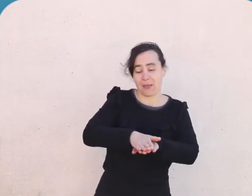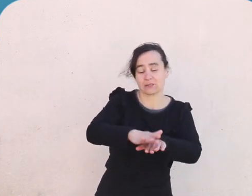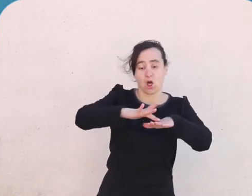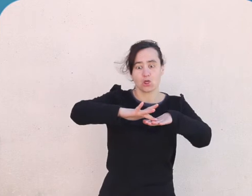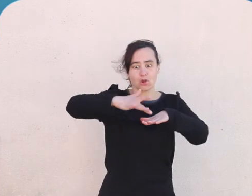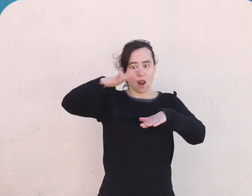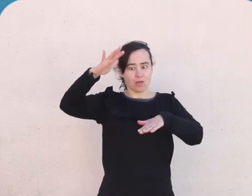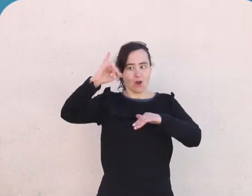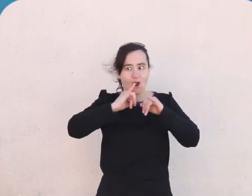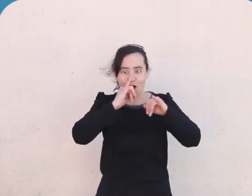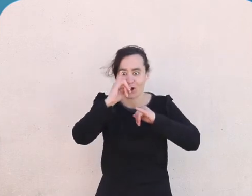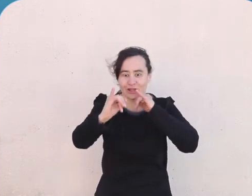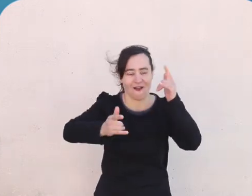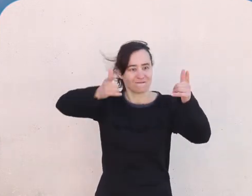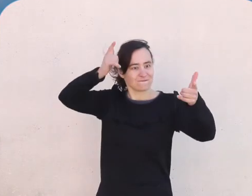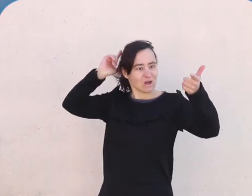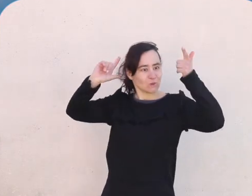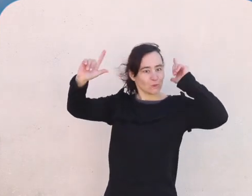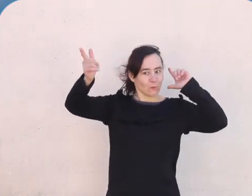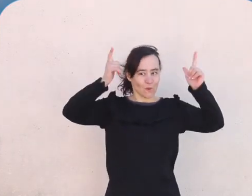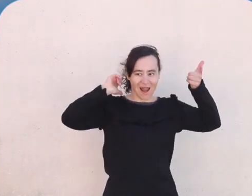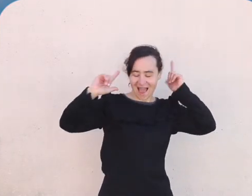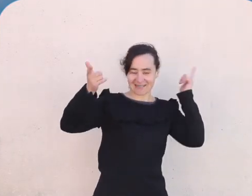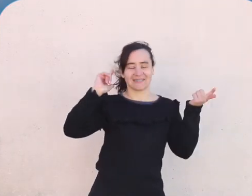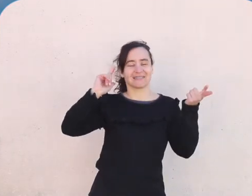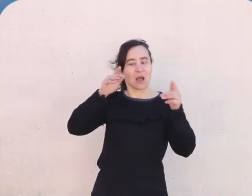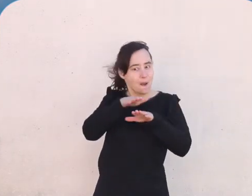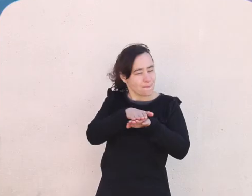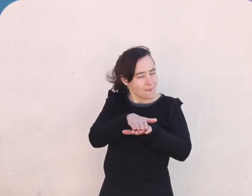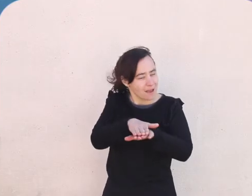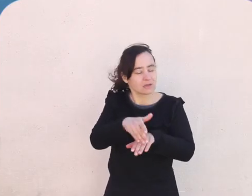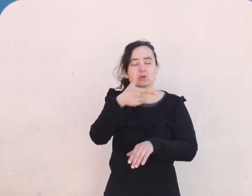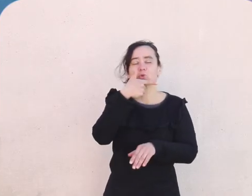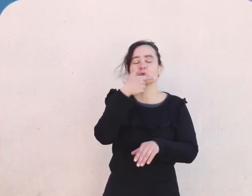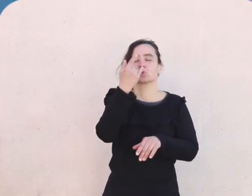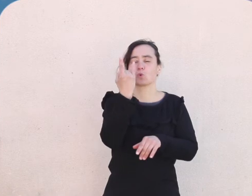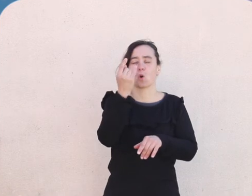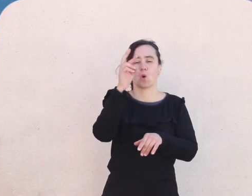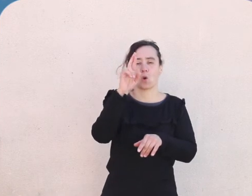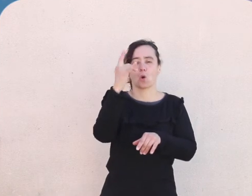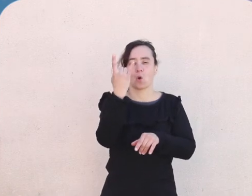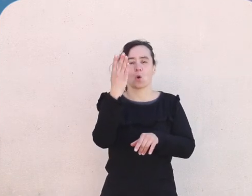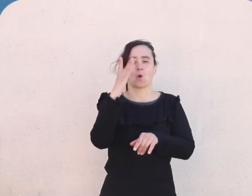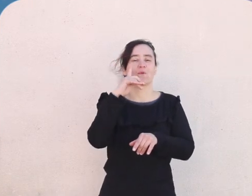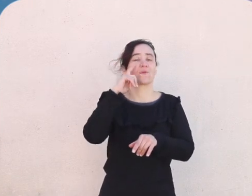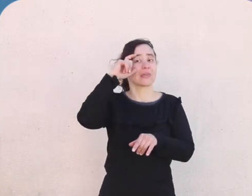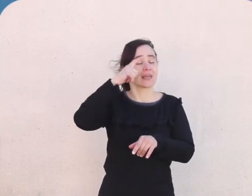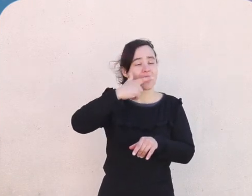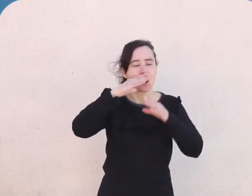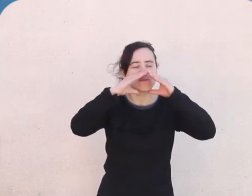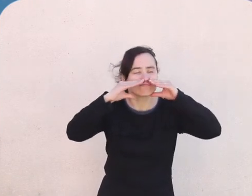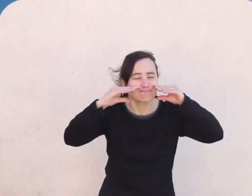había comenzado. Los dorados ya estaban ahí contándole sus hazañas por el río